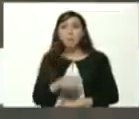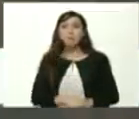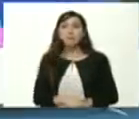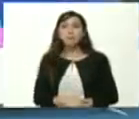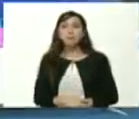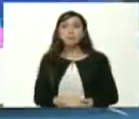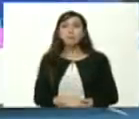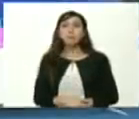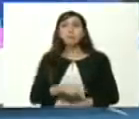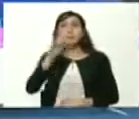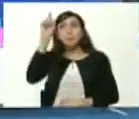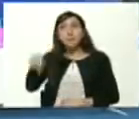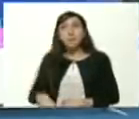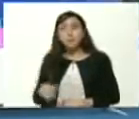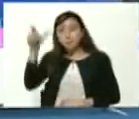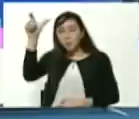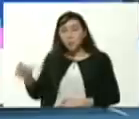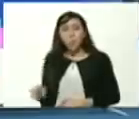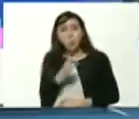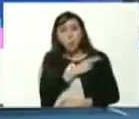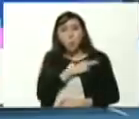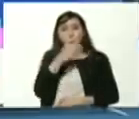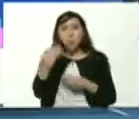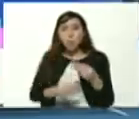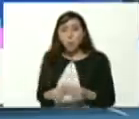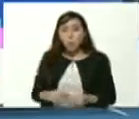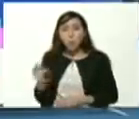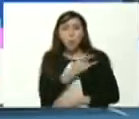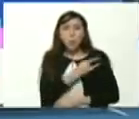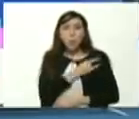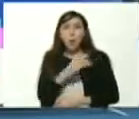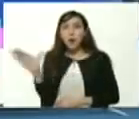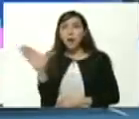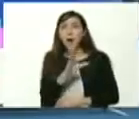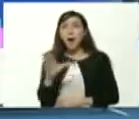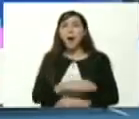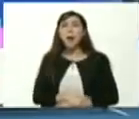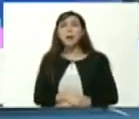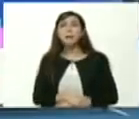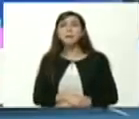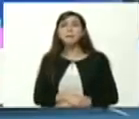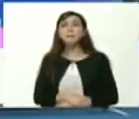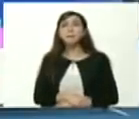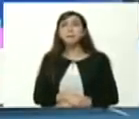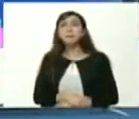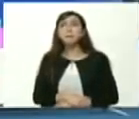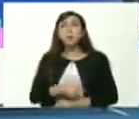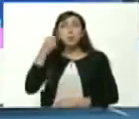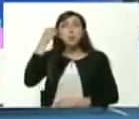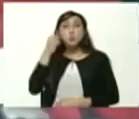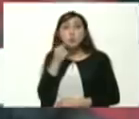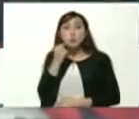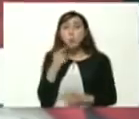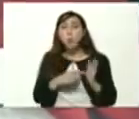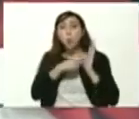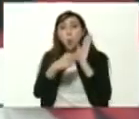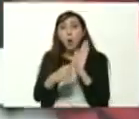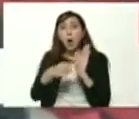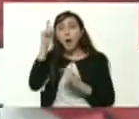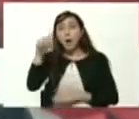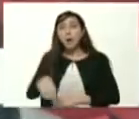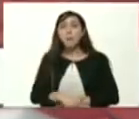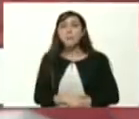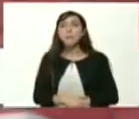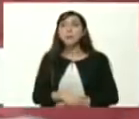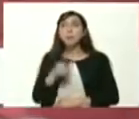al rector de la Universidad Politécnica Territorial de Caracas Mariscal Sucre David Agustín Silva Paredes